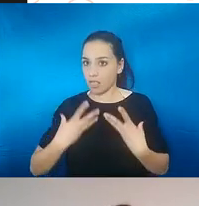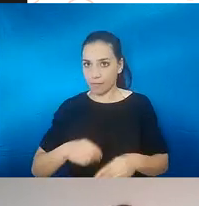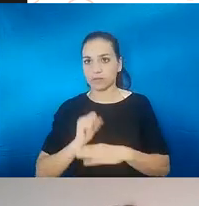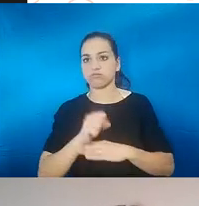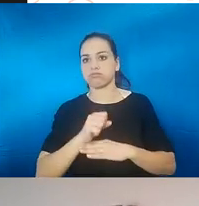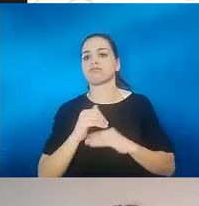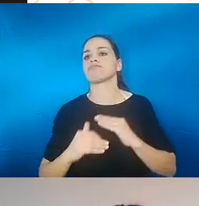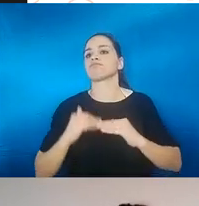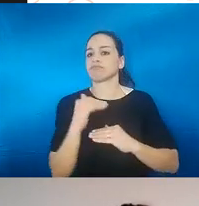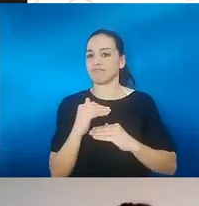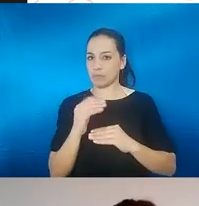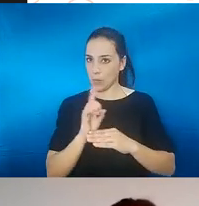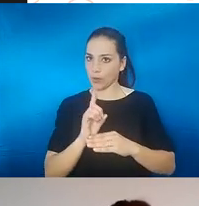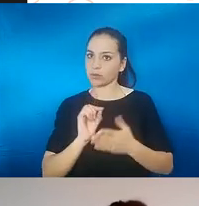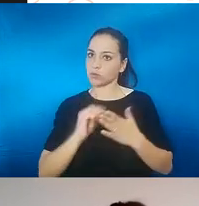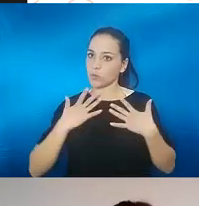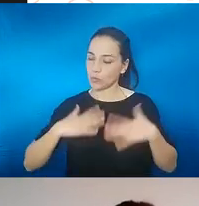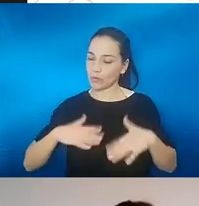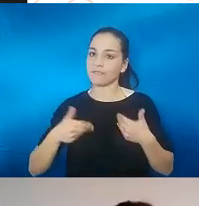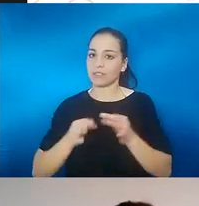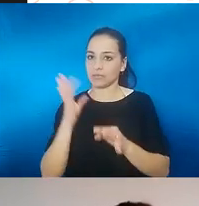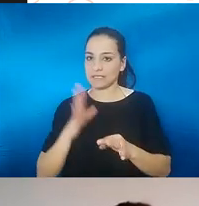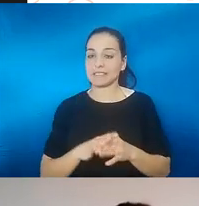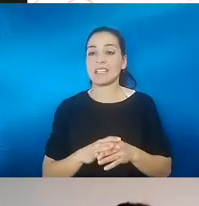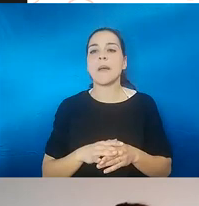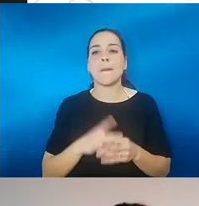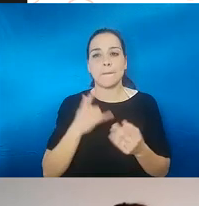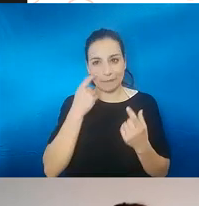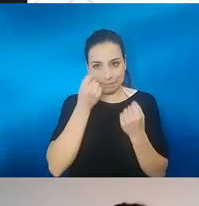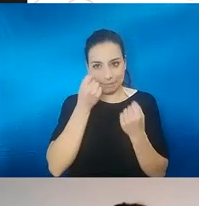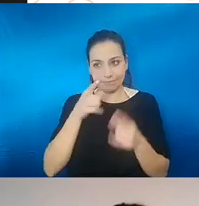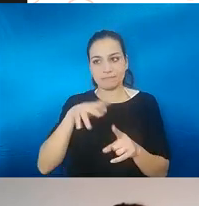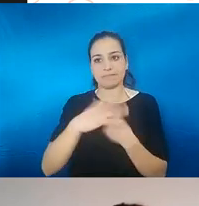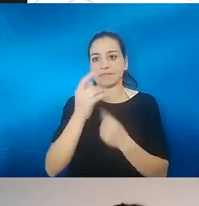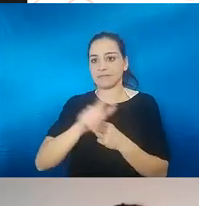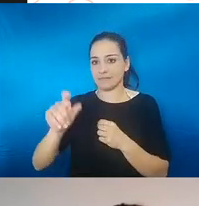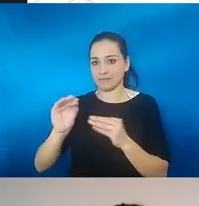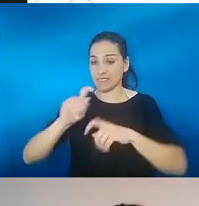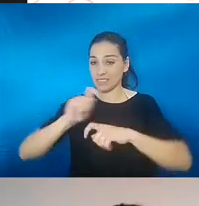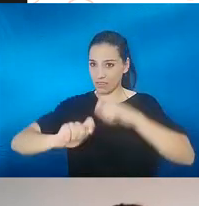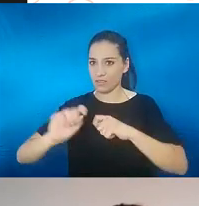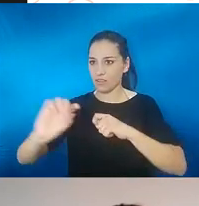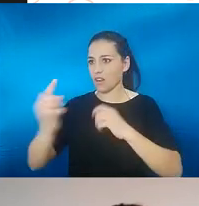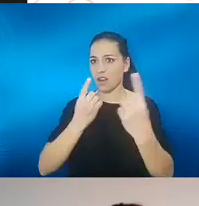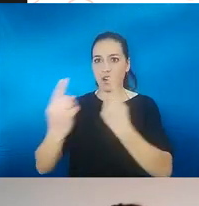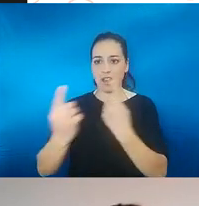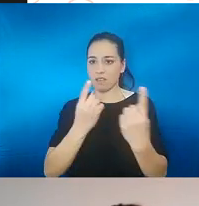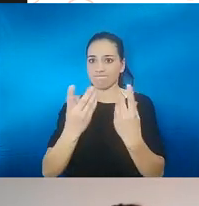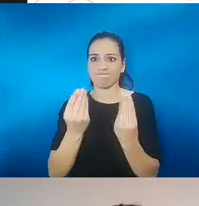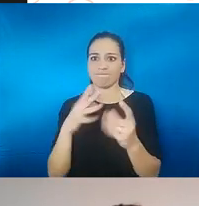Pero nos llegan muchos casos de gente muy triste a la asociación. Al final, la asociación lo que más está